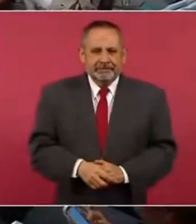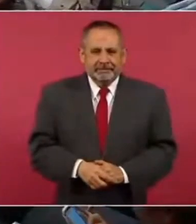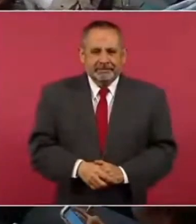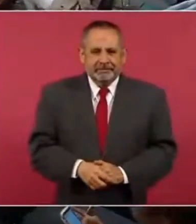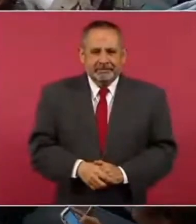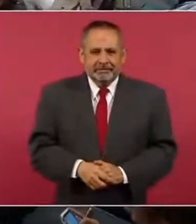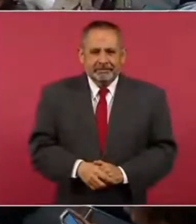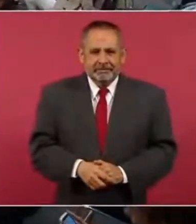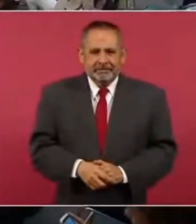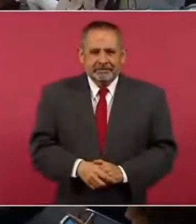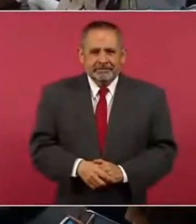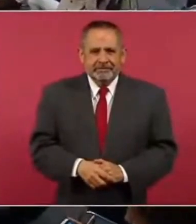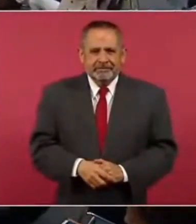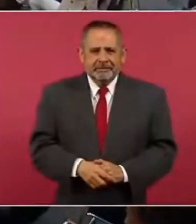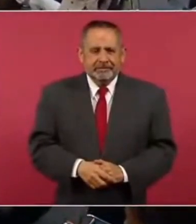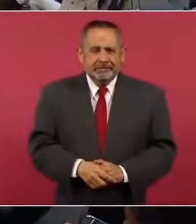Sí.